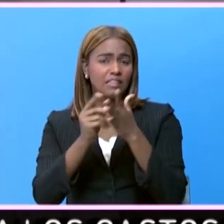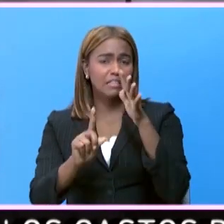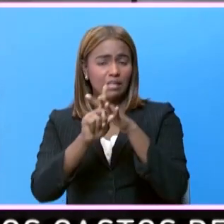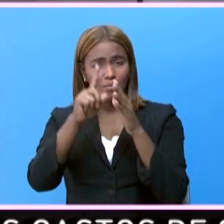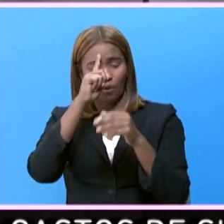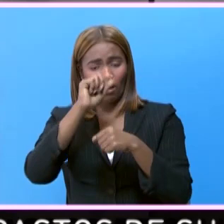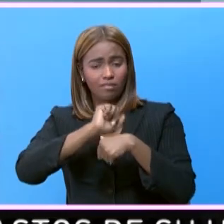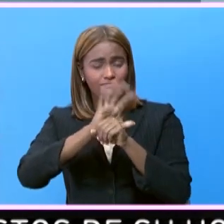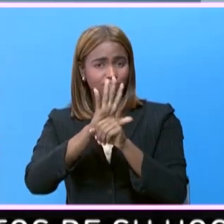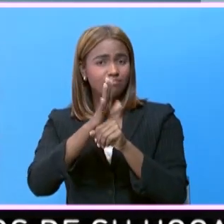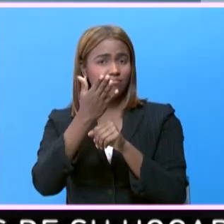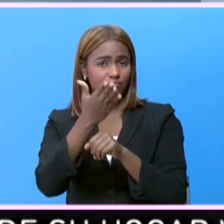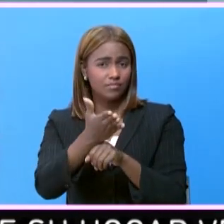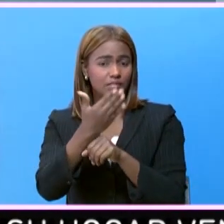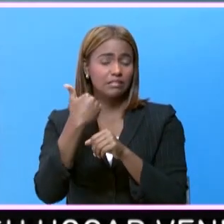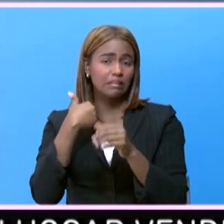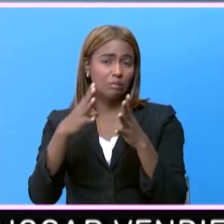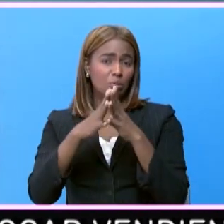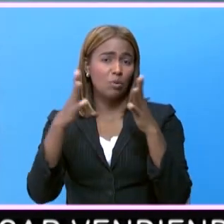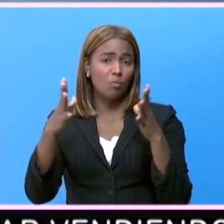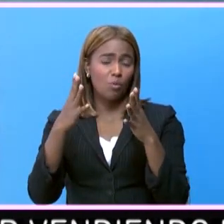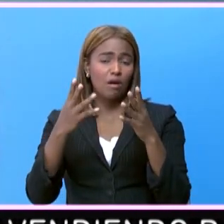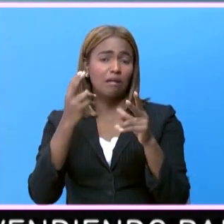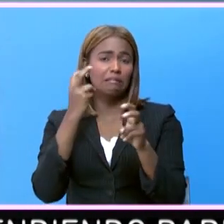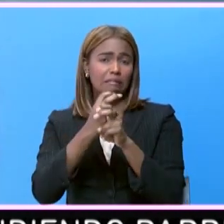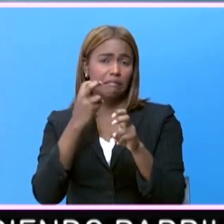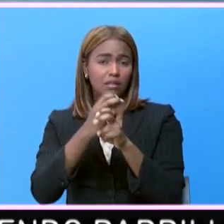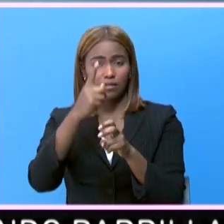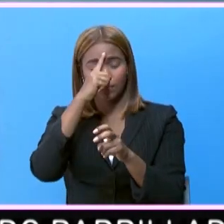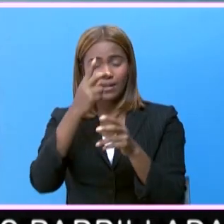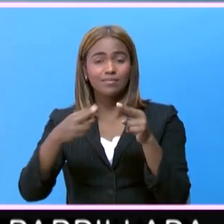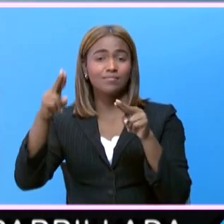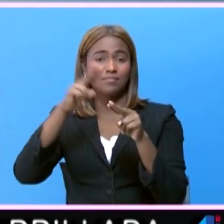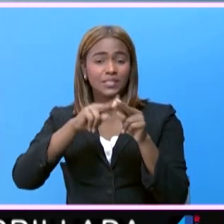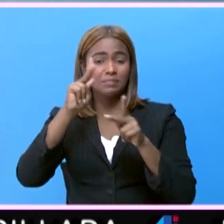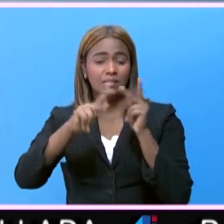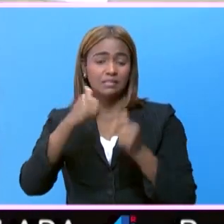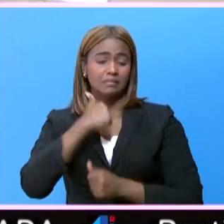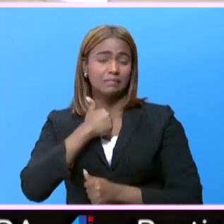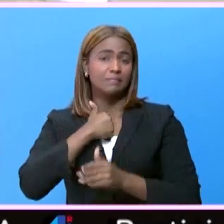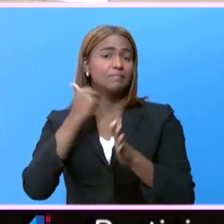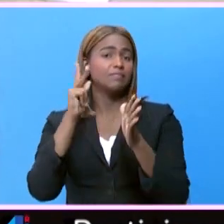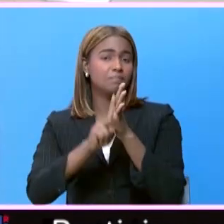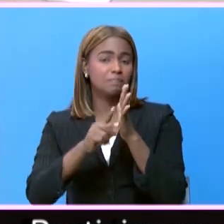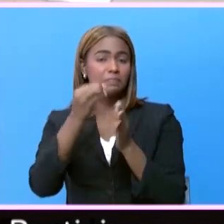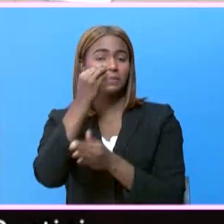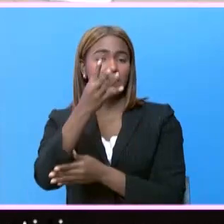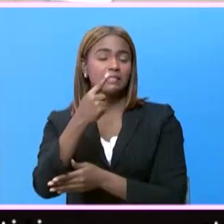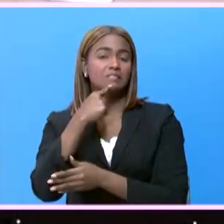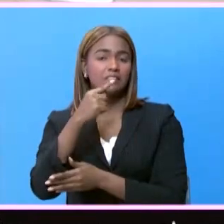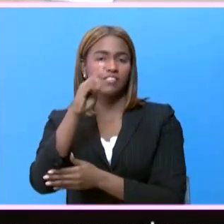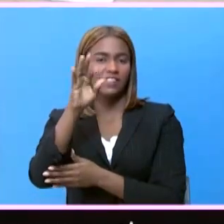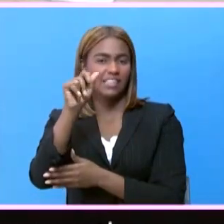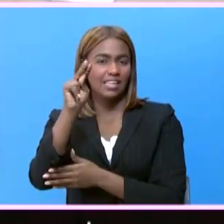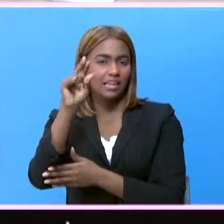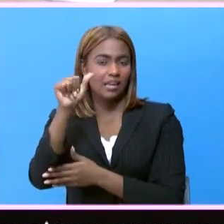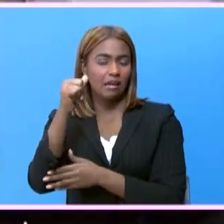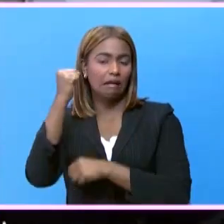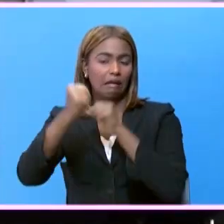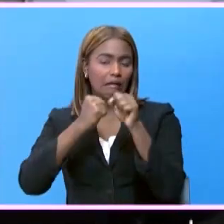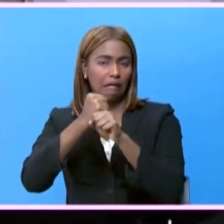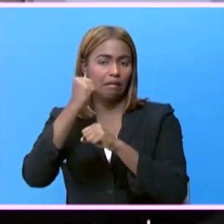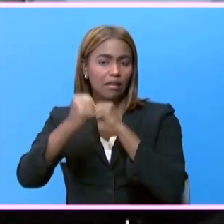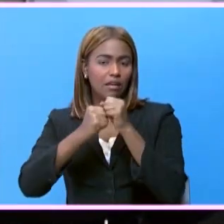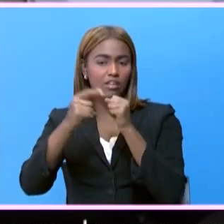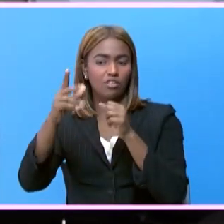por la pandemia COVID-19 ha sido un factor determinante para el incremento de los suicidios, señala Betania Antigua, quien por años, a